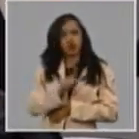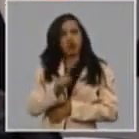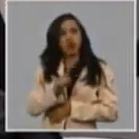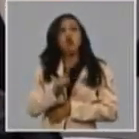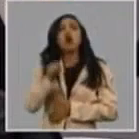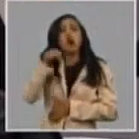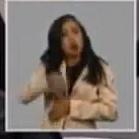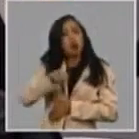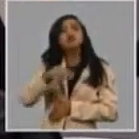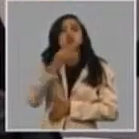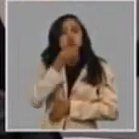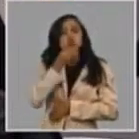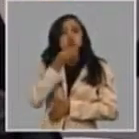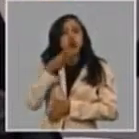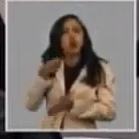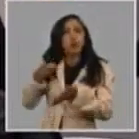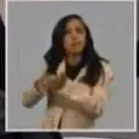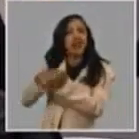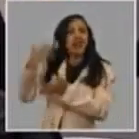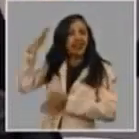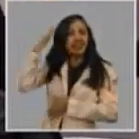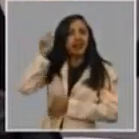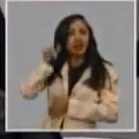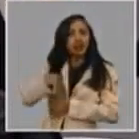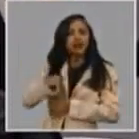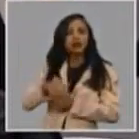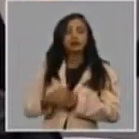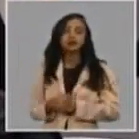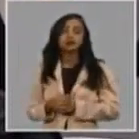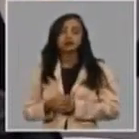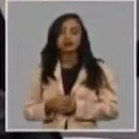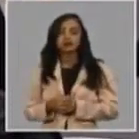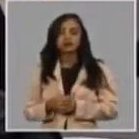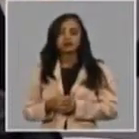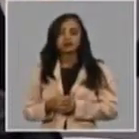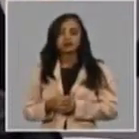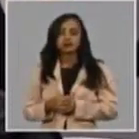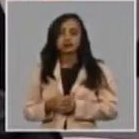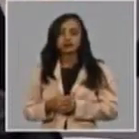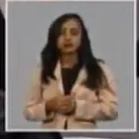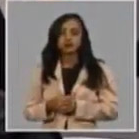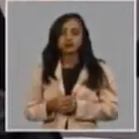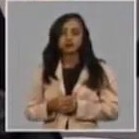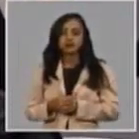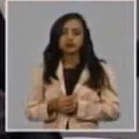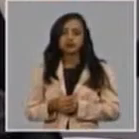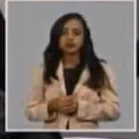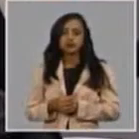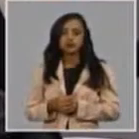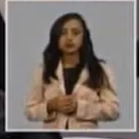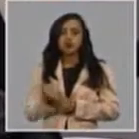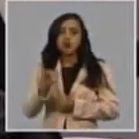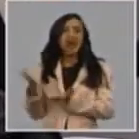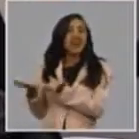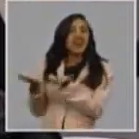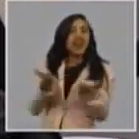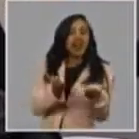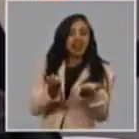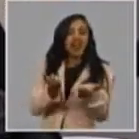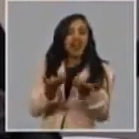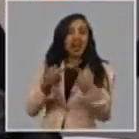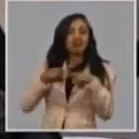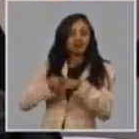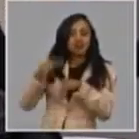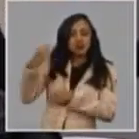su importación por la vida de pasajeros como carga acompañada o no acompañada y que de hecho ya tenemos experiencias de